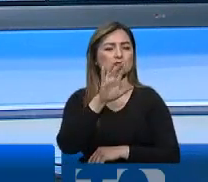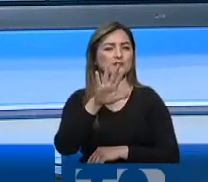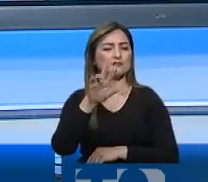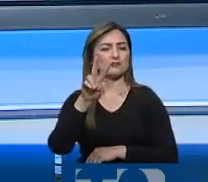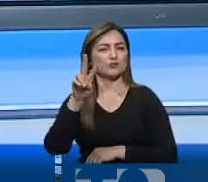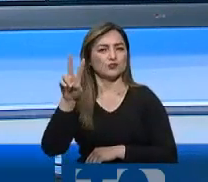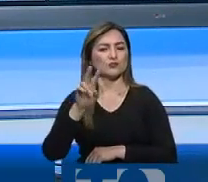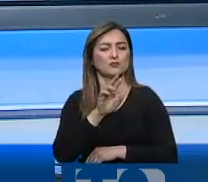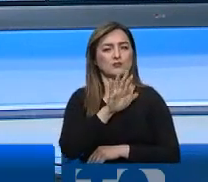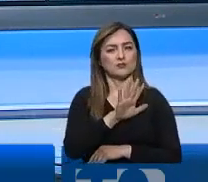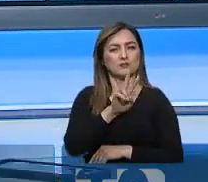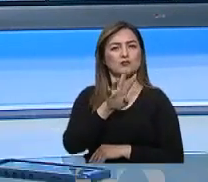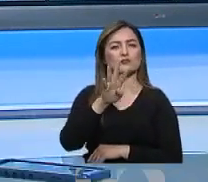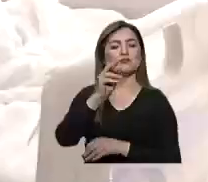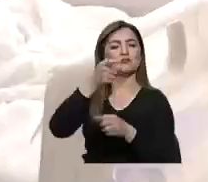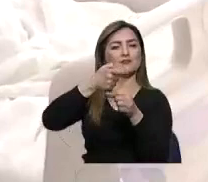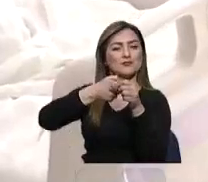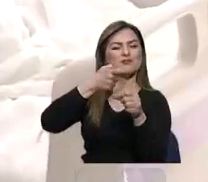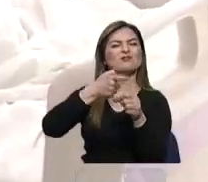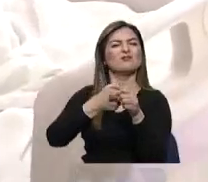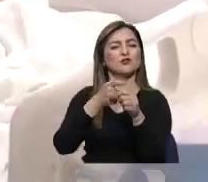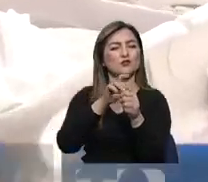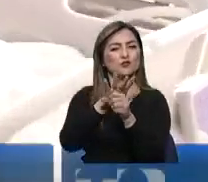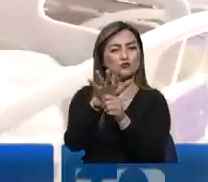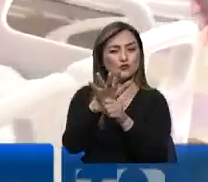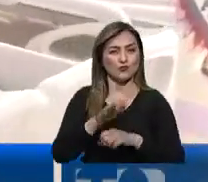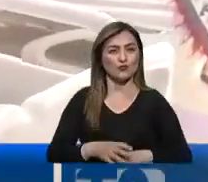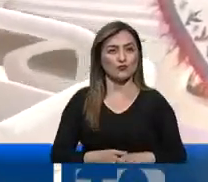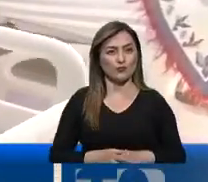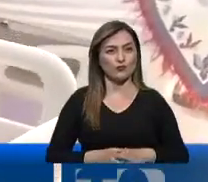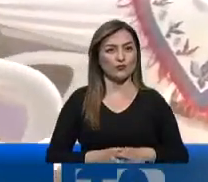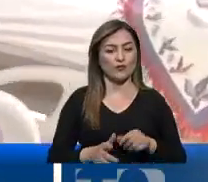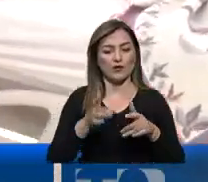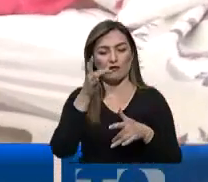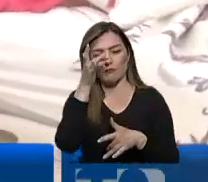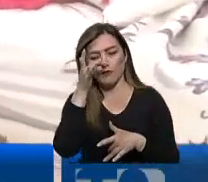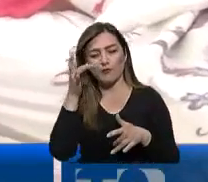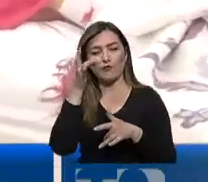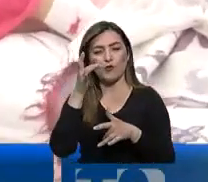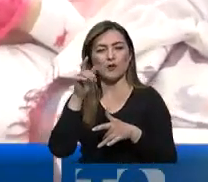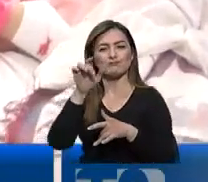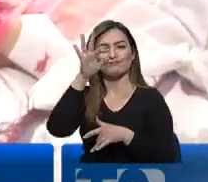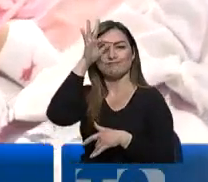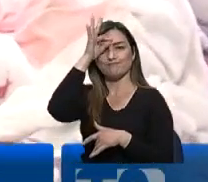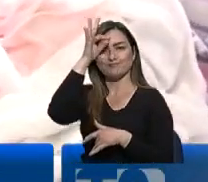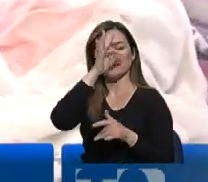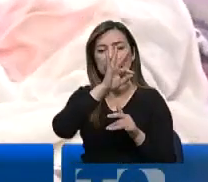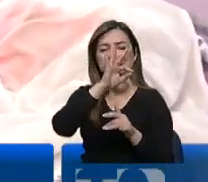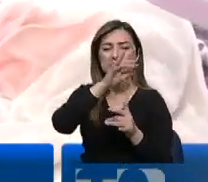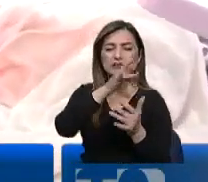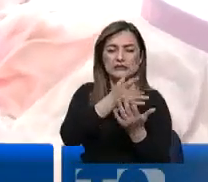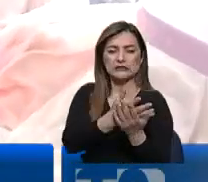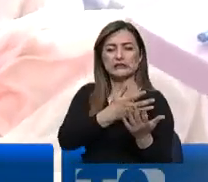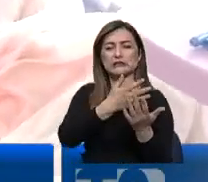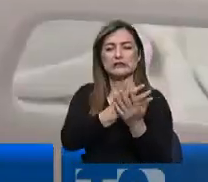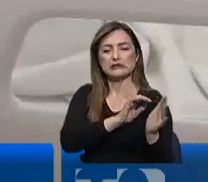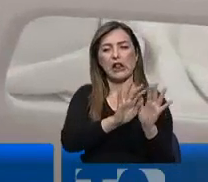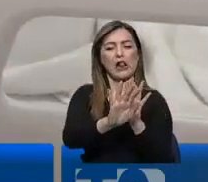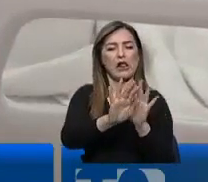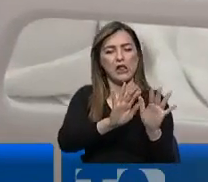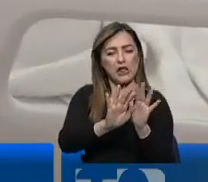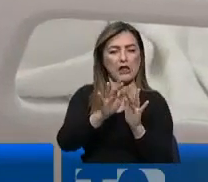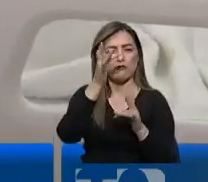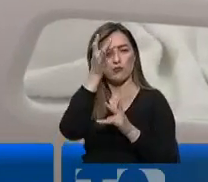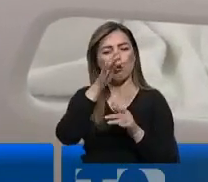destinadas para COVID. Pese a la alta demanda de pacientes que reciben los hospitales a nivel nacional durante las últimas